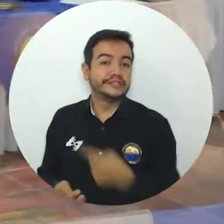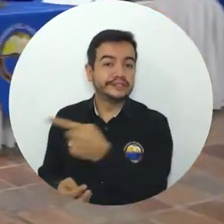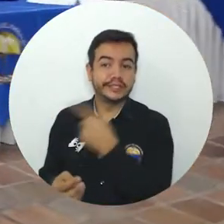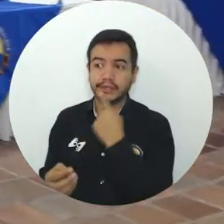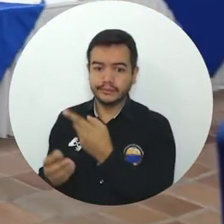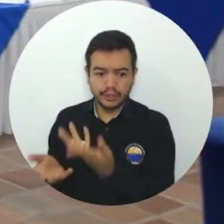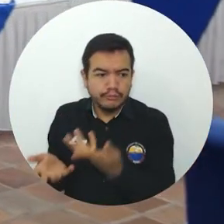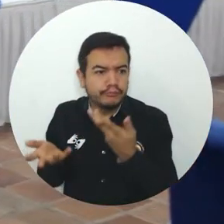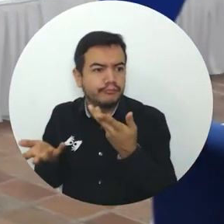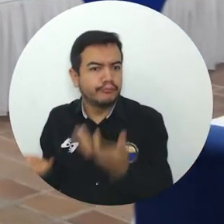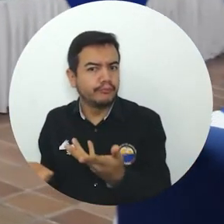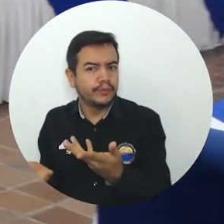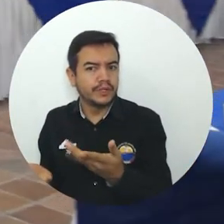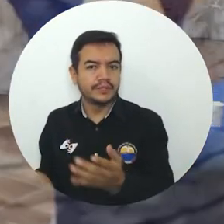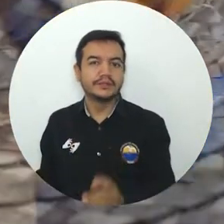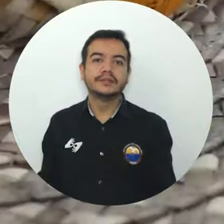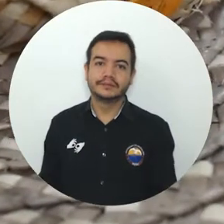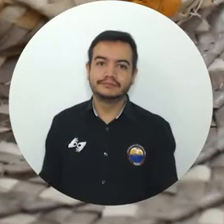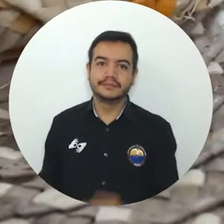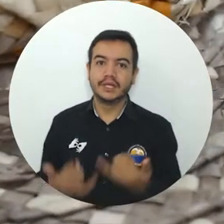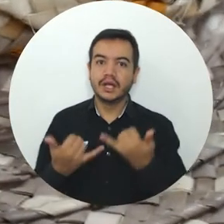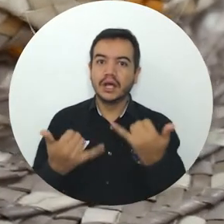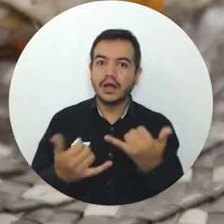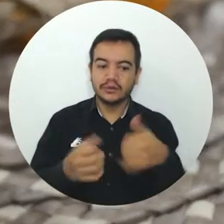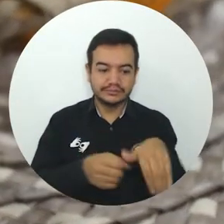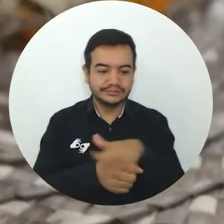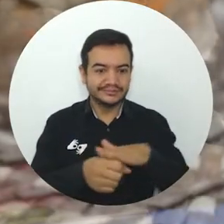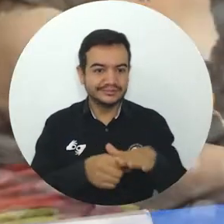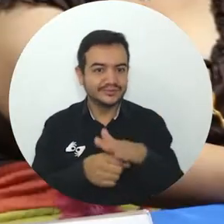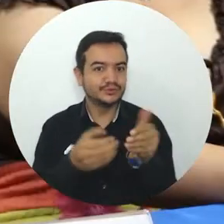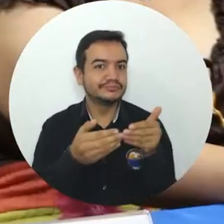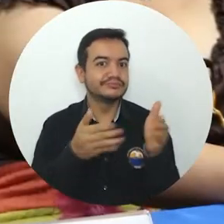¿Qué es la